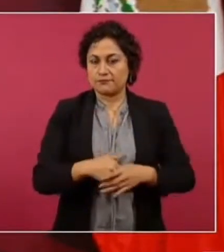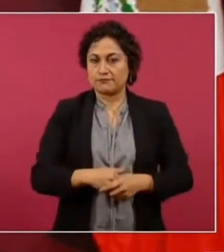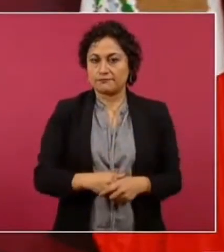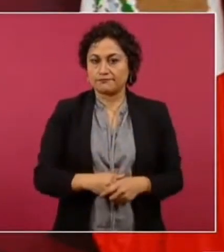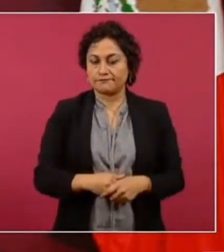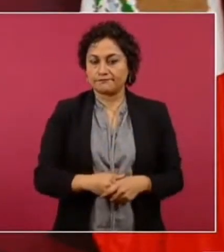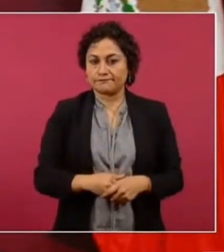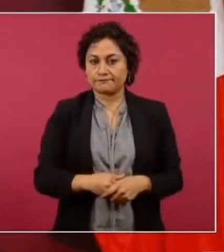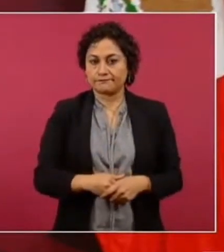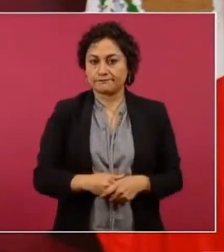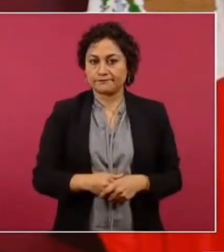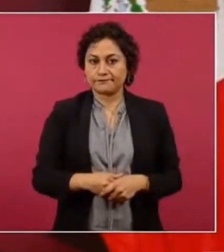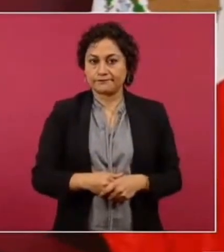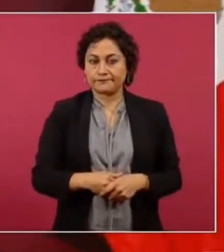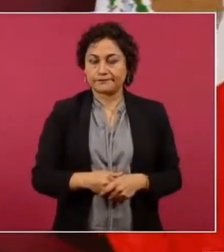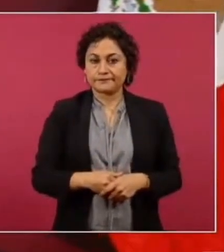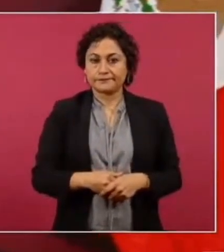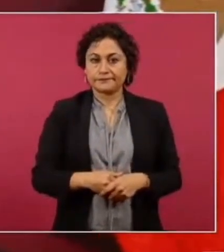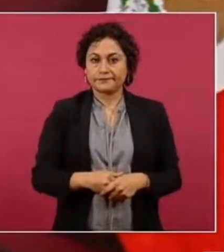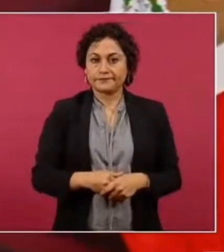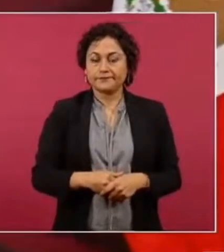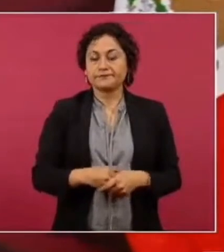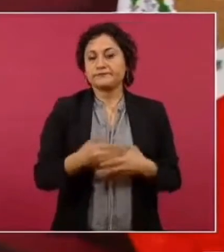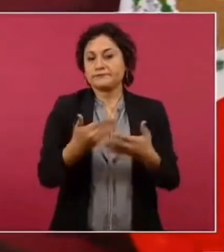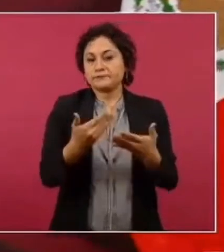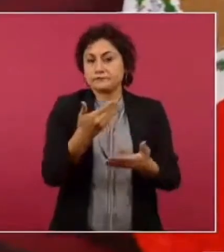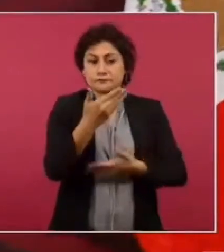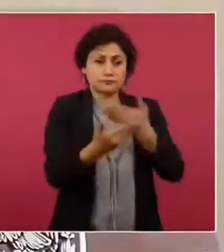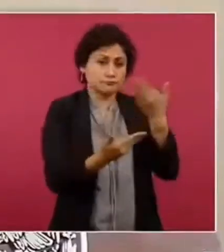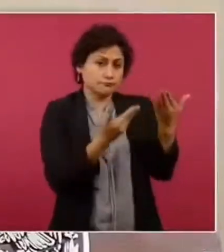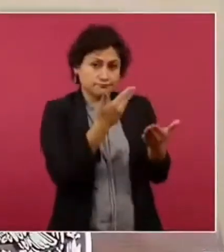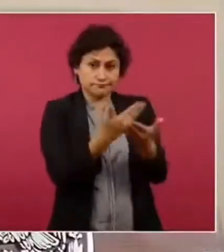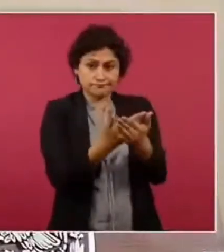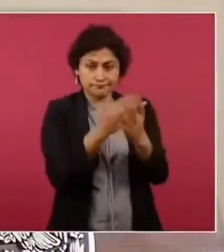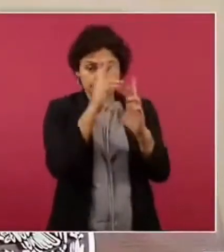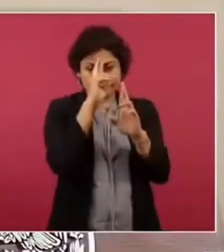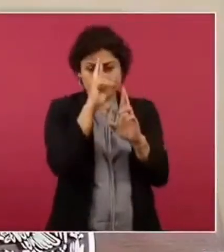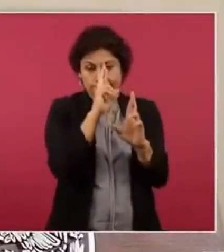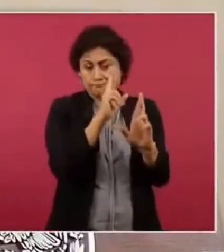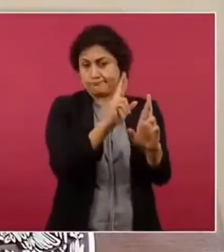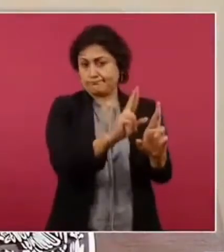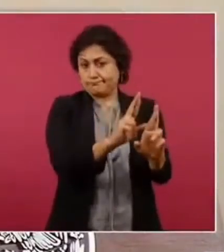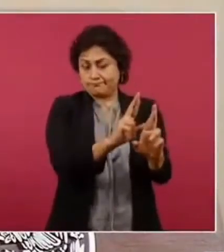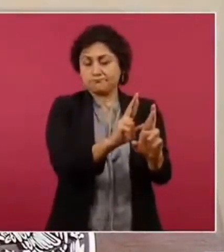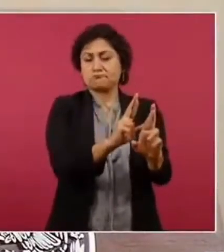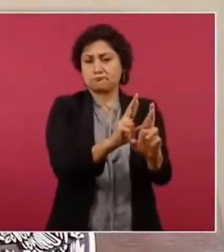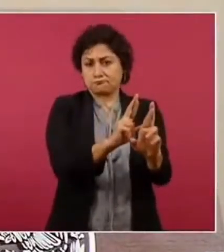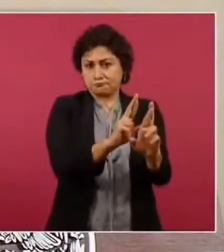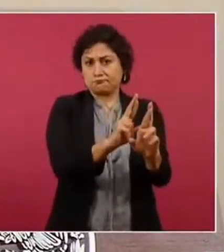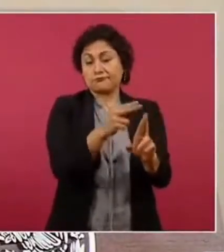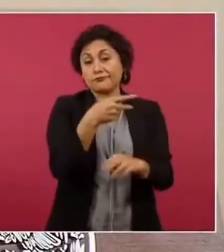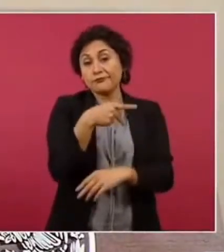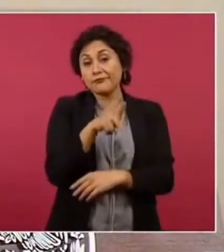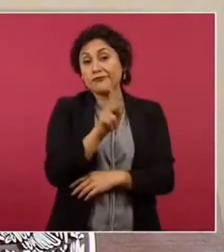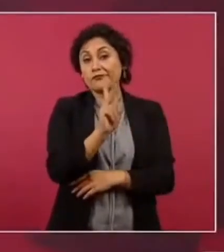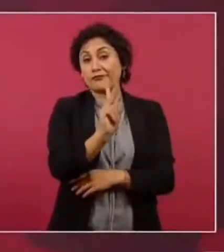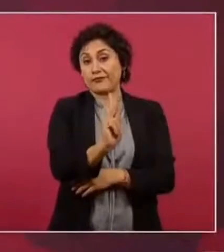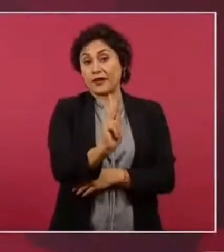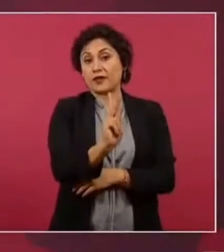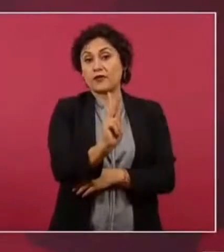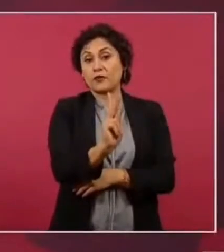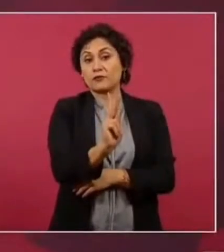y con todo respeto sería bueno que supiera